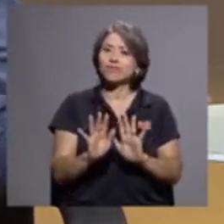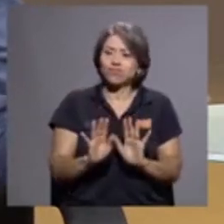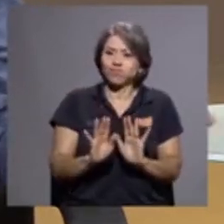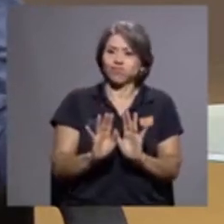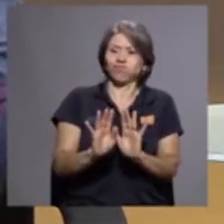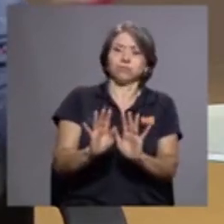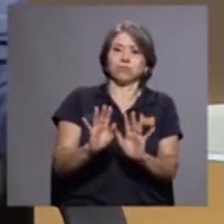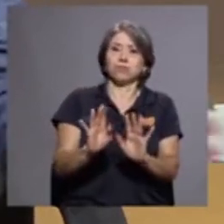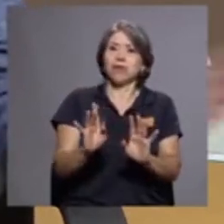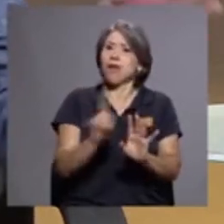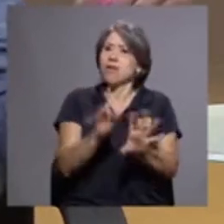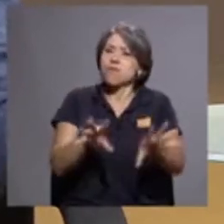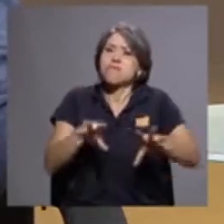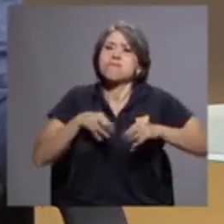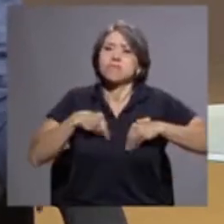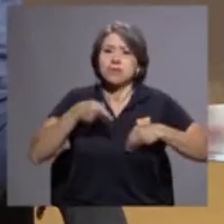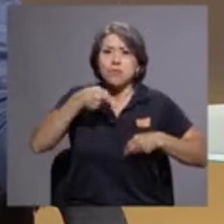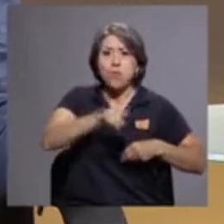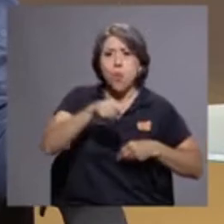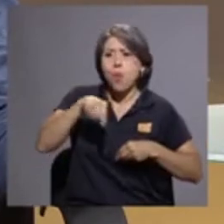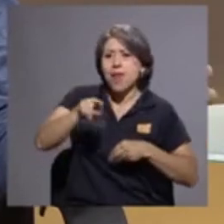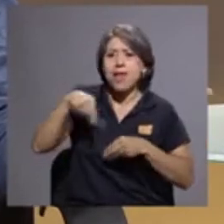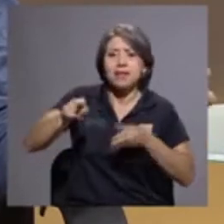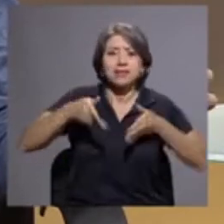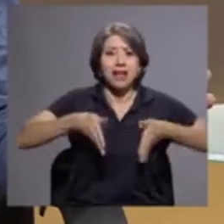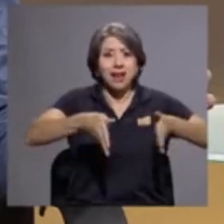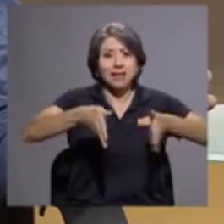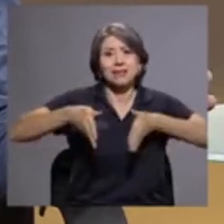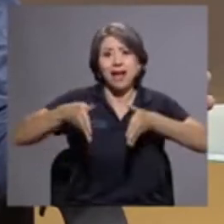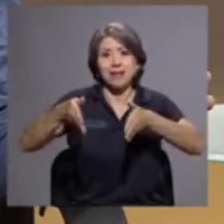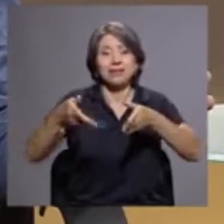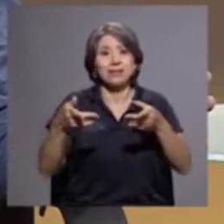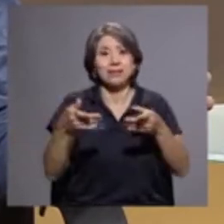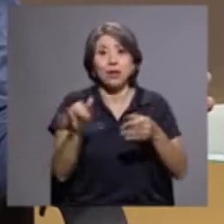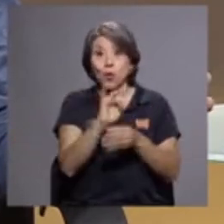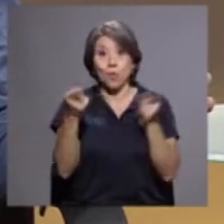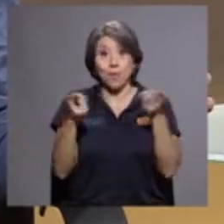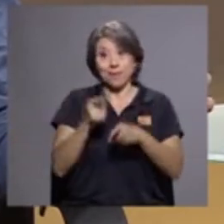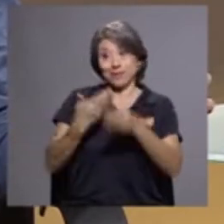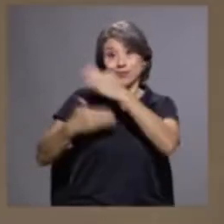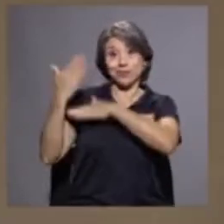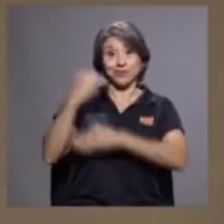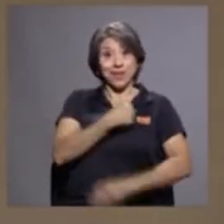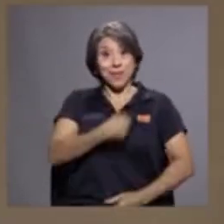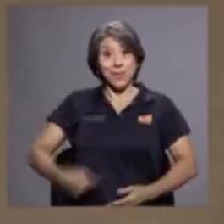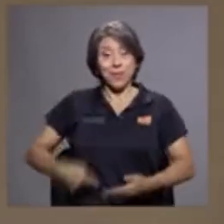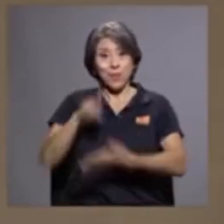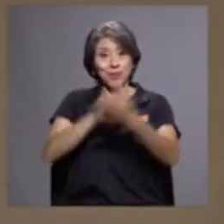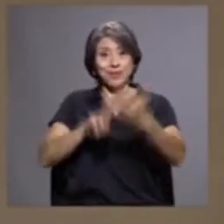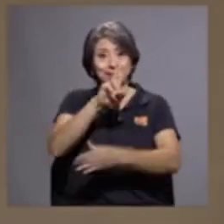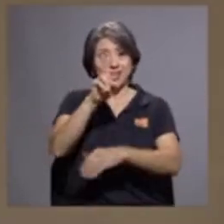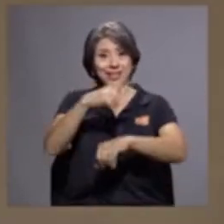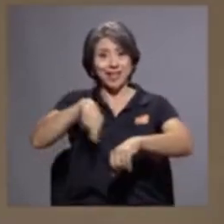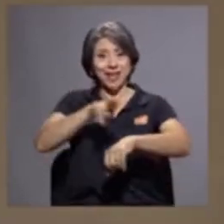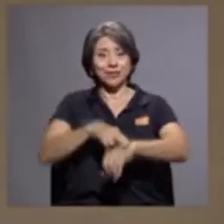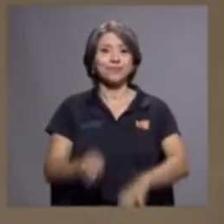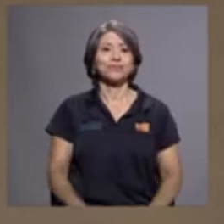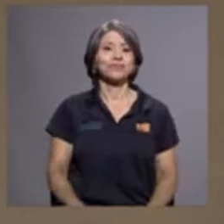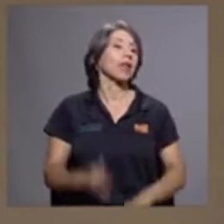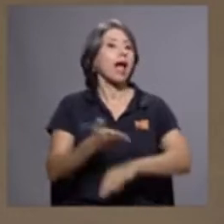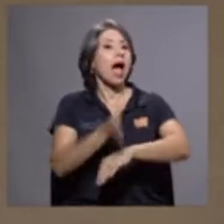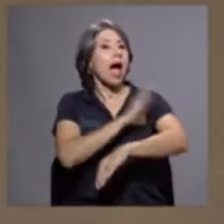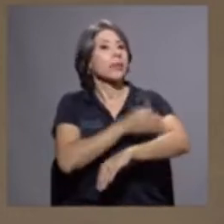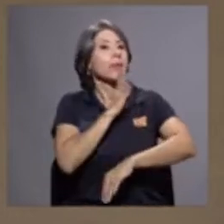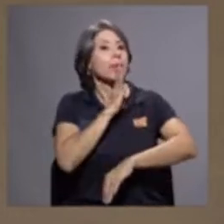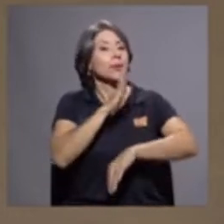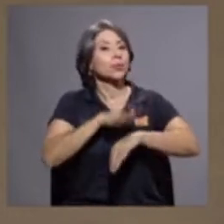la violencia que ocurría en las calles en el caso de la Universidad Nacional. Antes de dar el salto a la situación